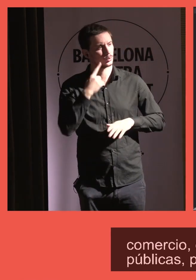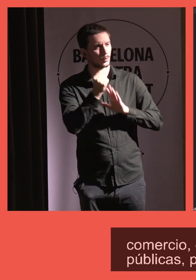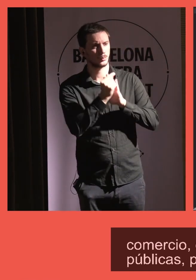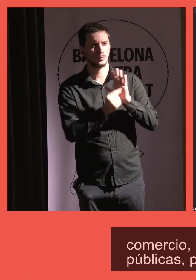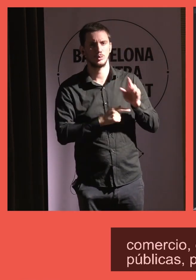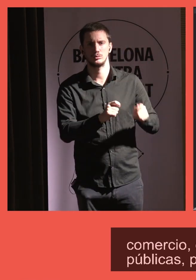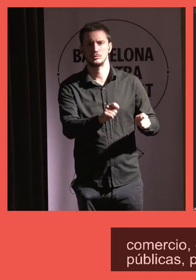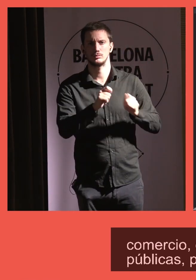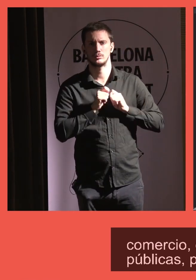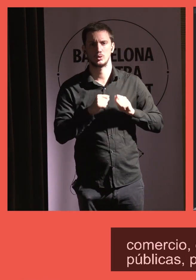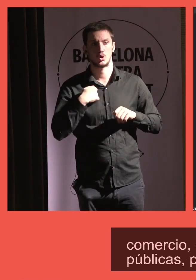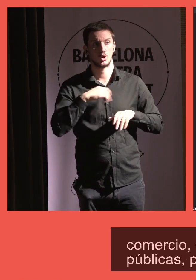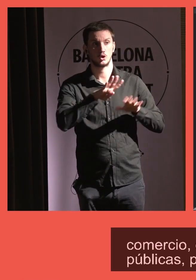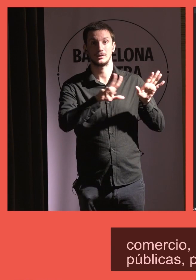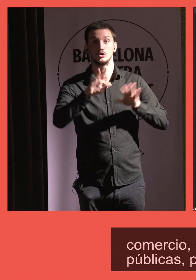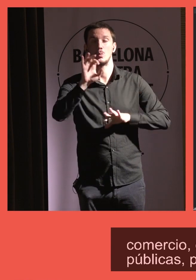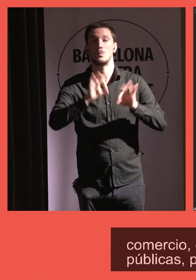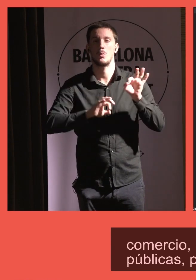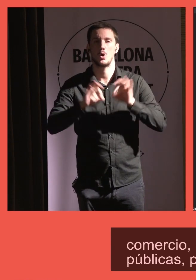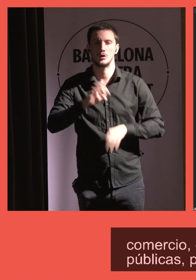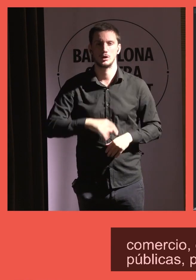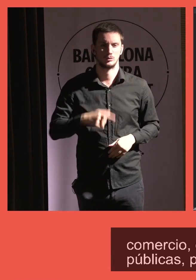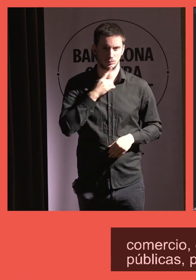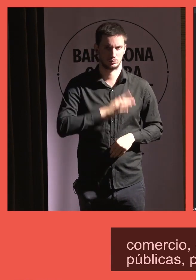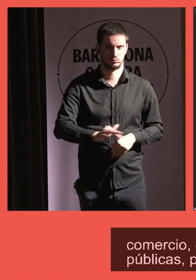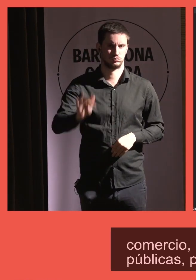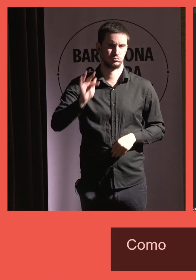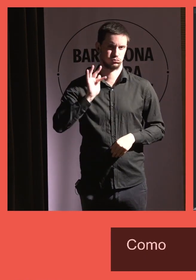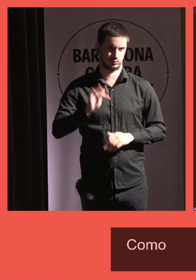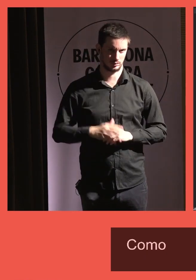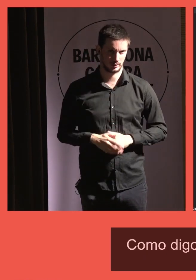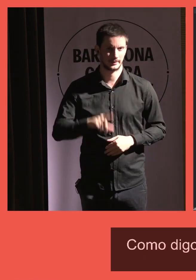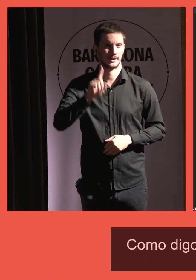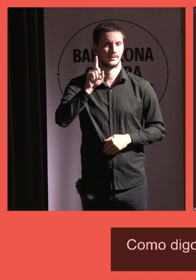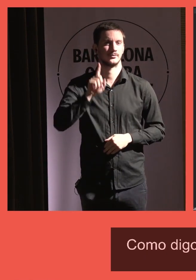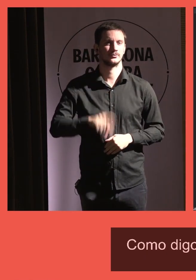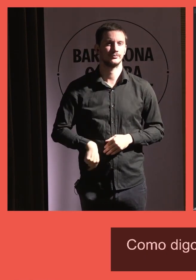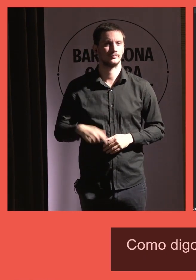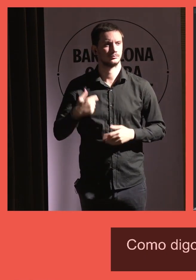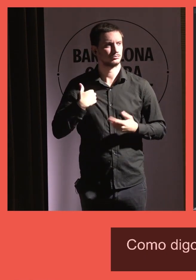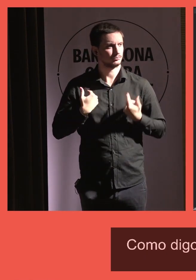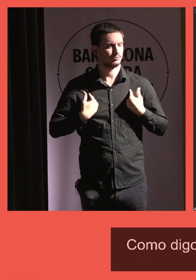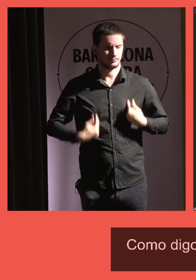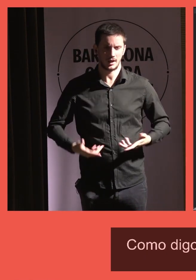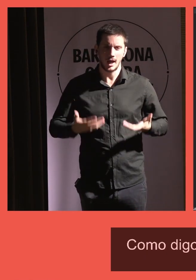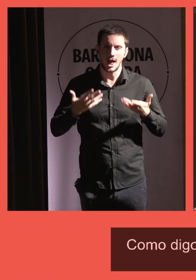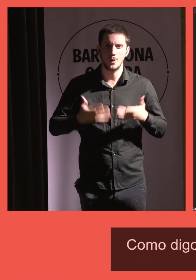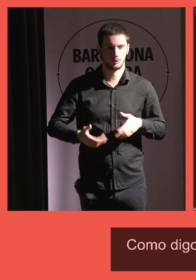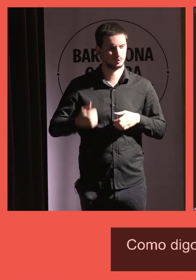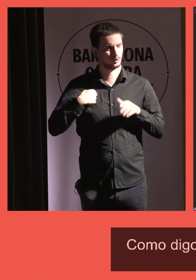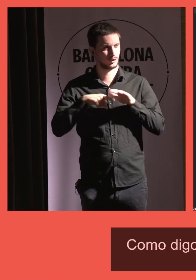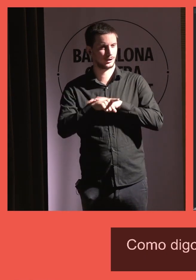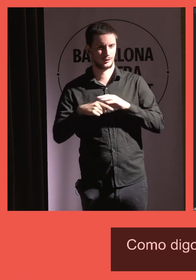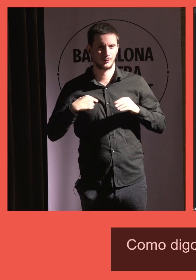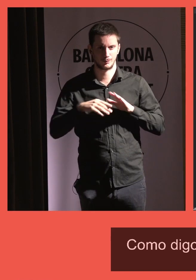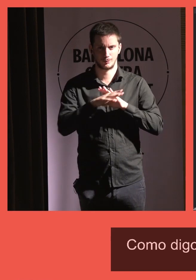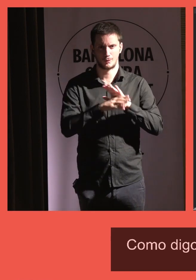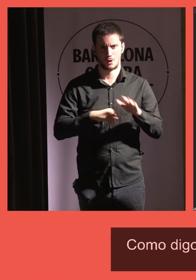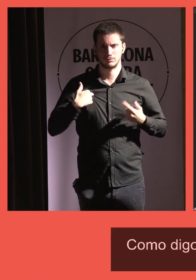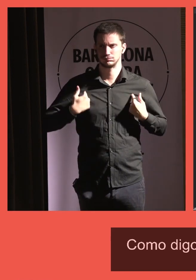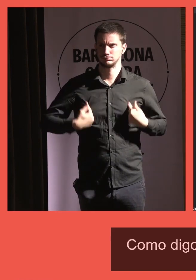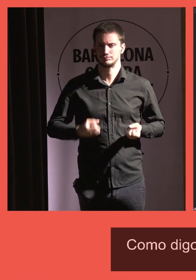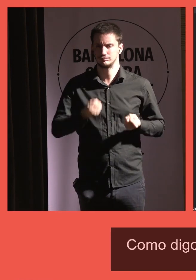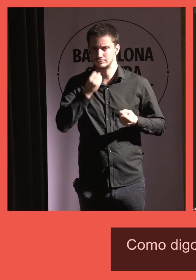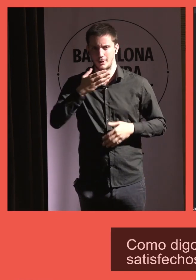que supera el 98%. Como digo, no podemos estar más satisfechos de la gestión del programa, sobre todo por la